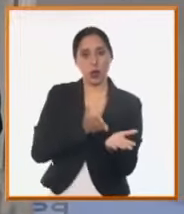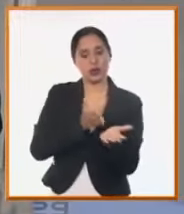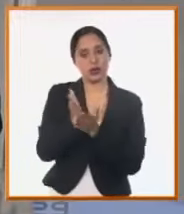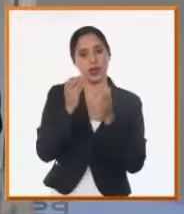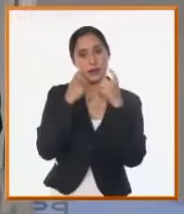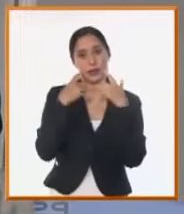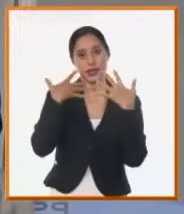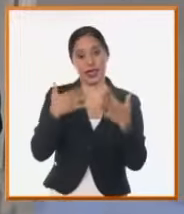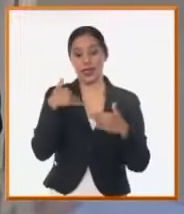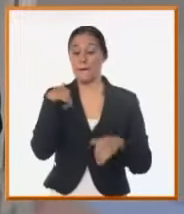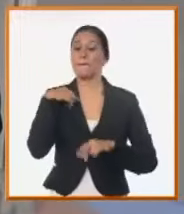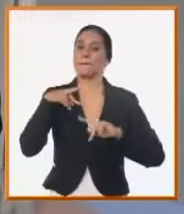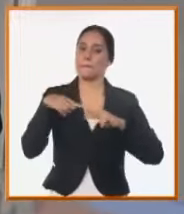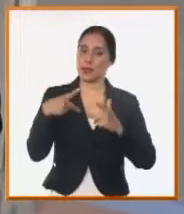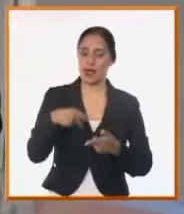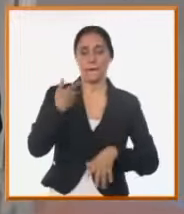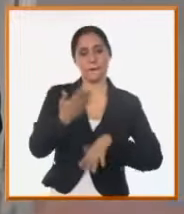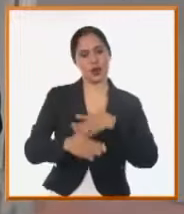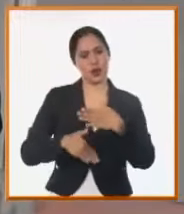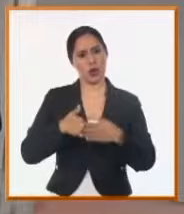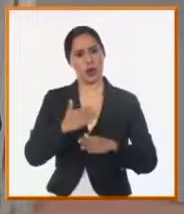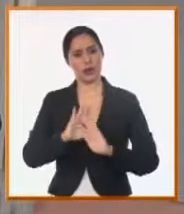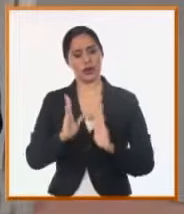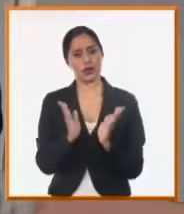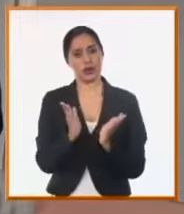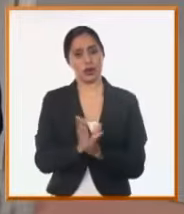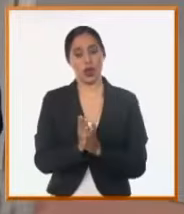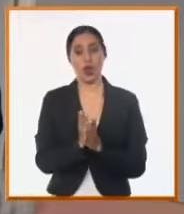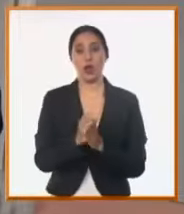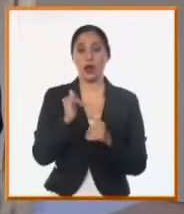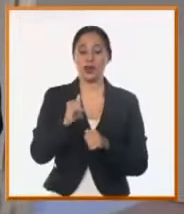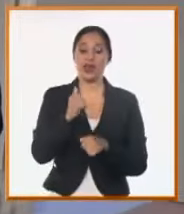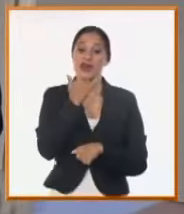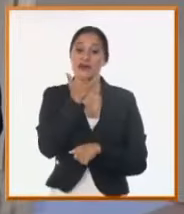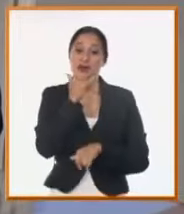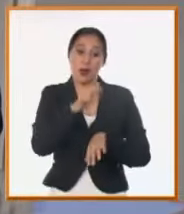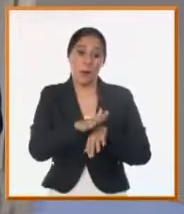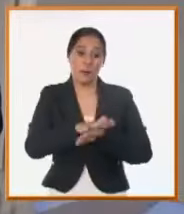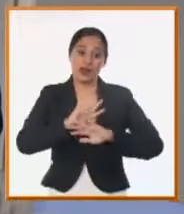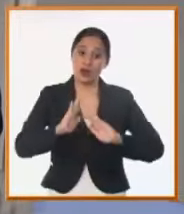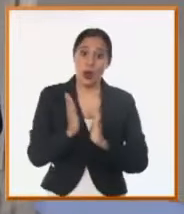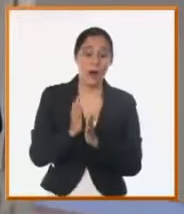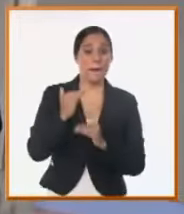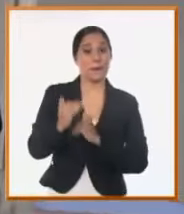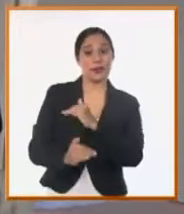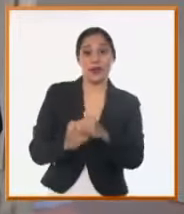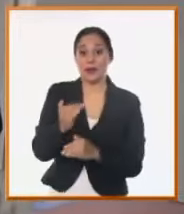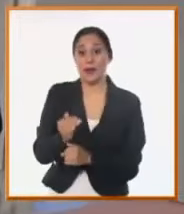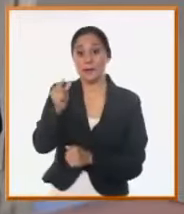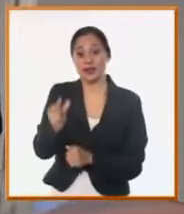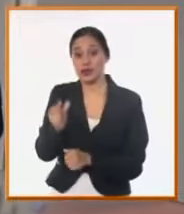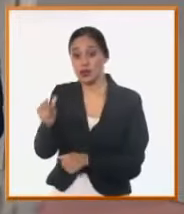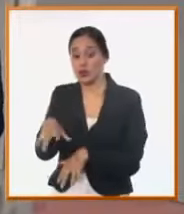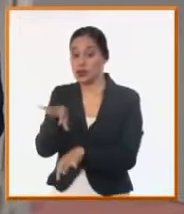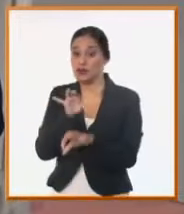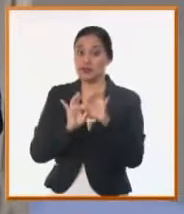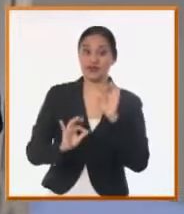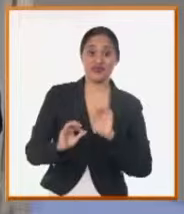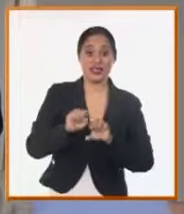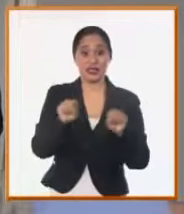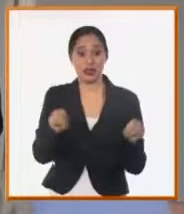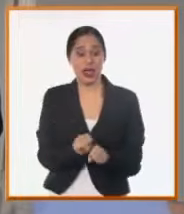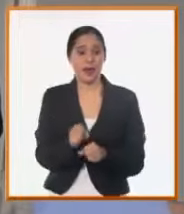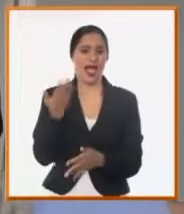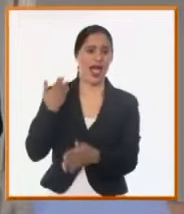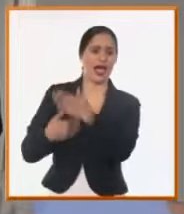reitero, los problemas que se están planteando hoy en censo de Maragoto con insatisfacciones, es propio de una inversión que está en proceso donde todavía hay personas cogiendo por el sistema viejo y otras que ya